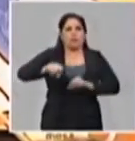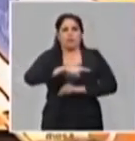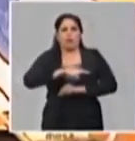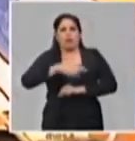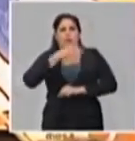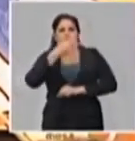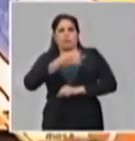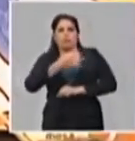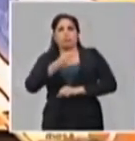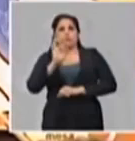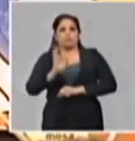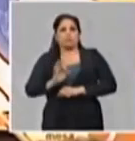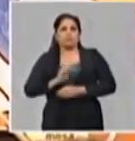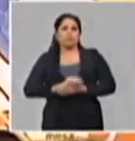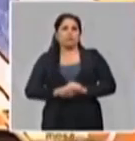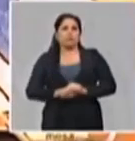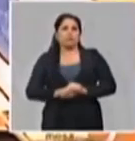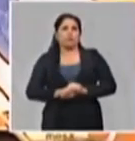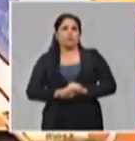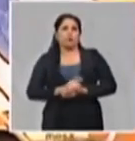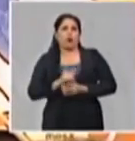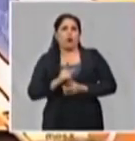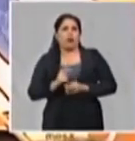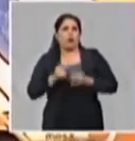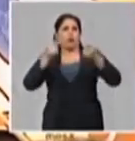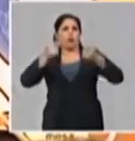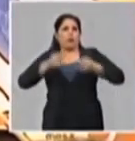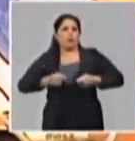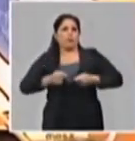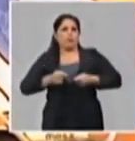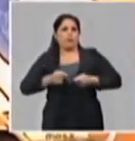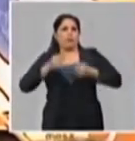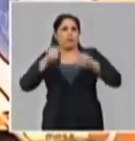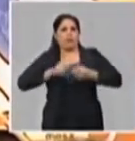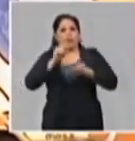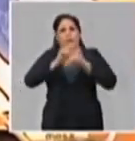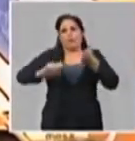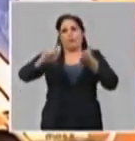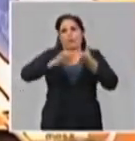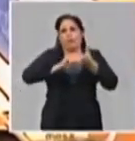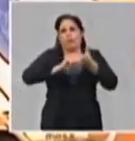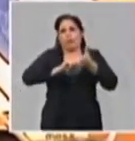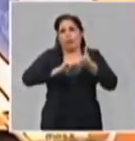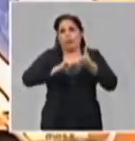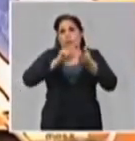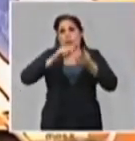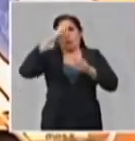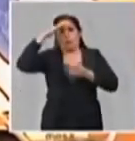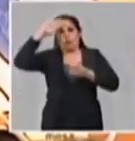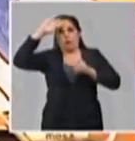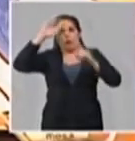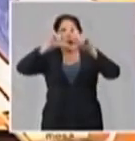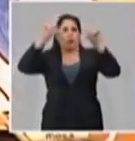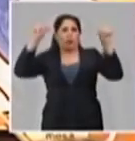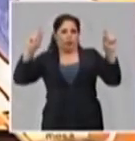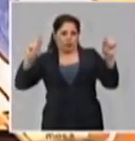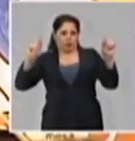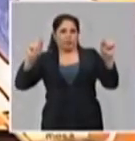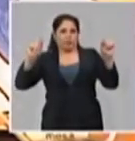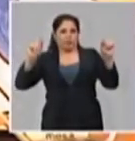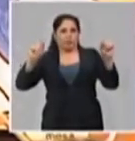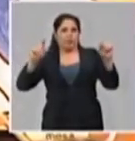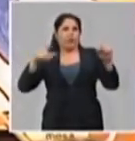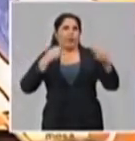como implementar, por supuesto, este plan a lo largo y ancho del país. Se